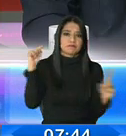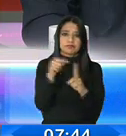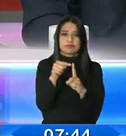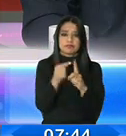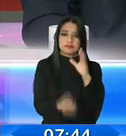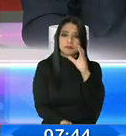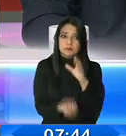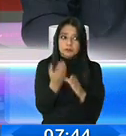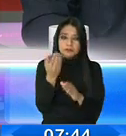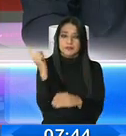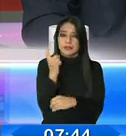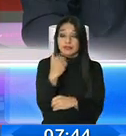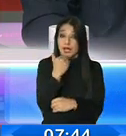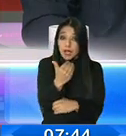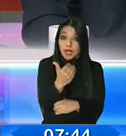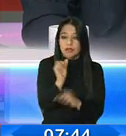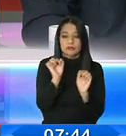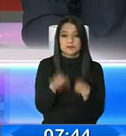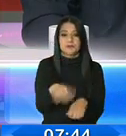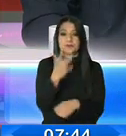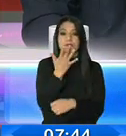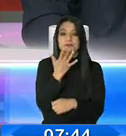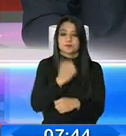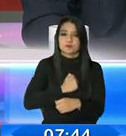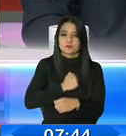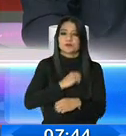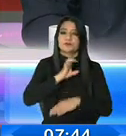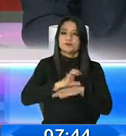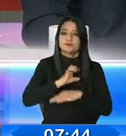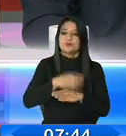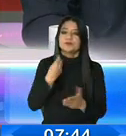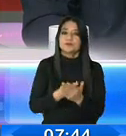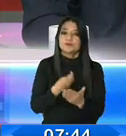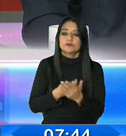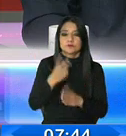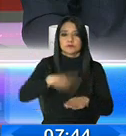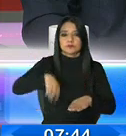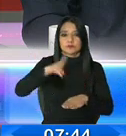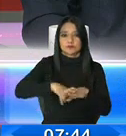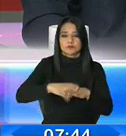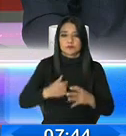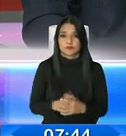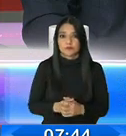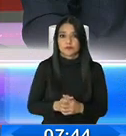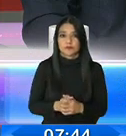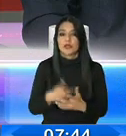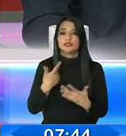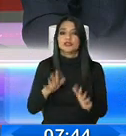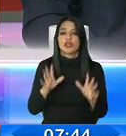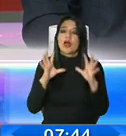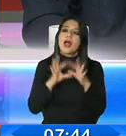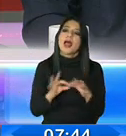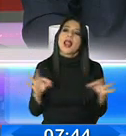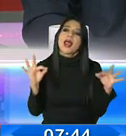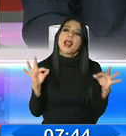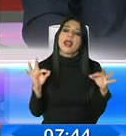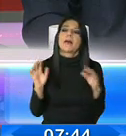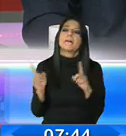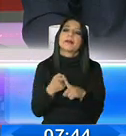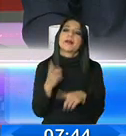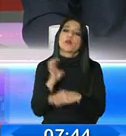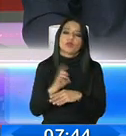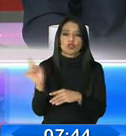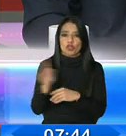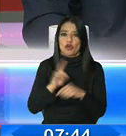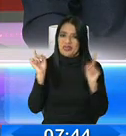a crear las necesidades y preferir lo nuestro, preferir lo nacional y dejar que sea simplemente un eslogan, sino pasarlo a ser realidad